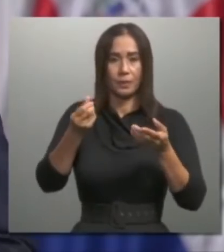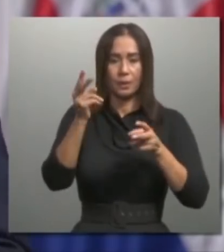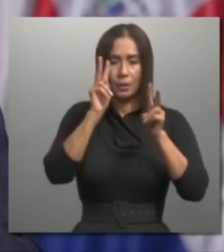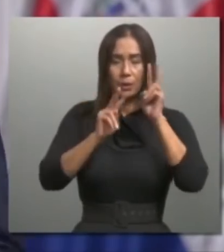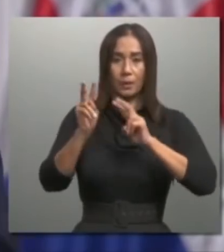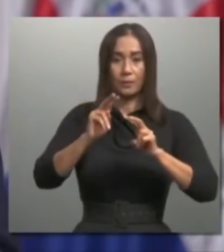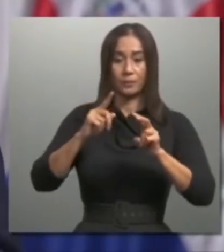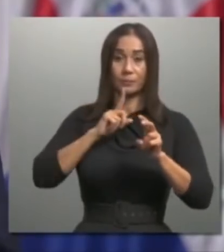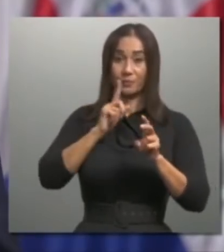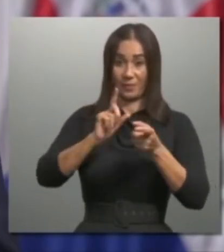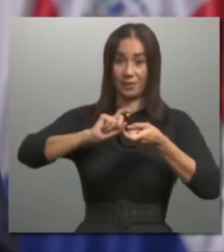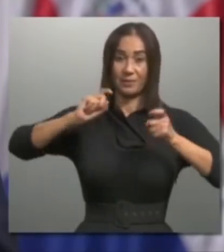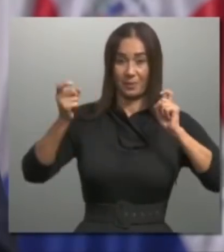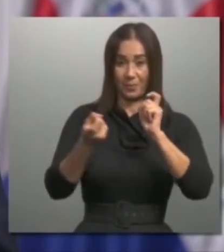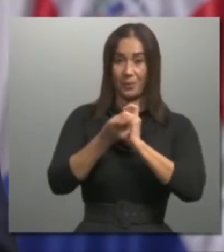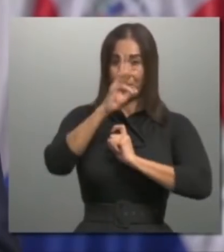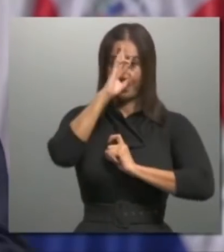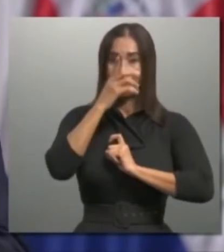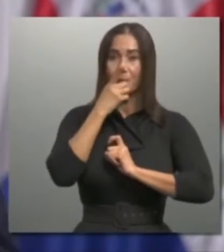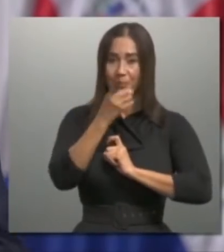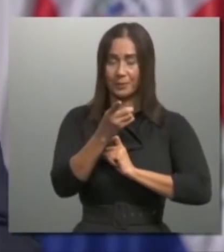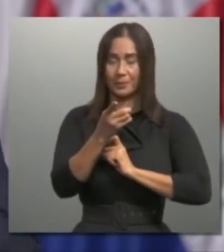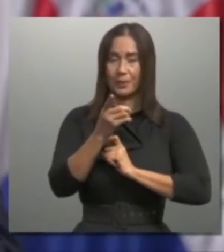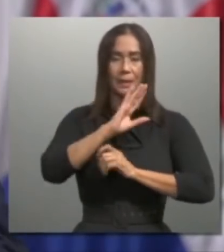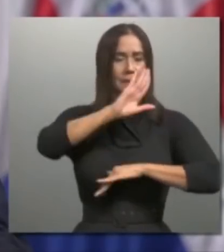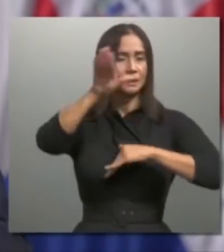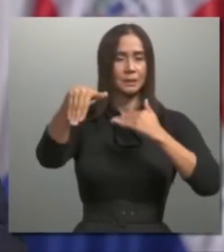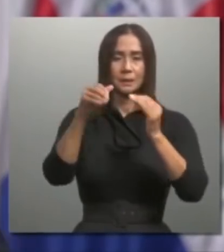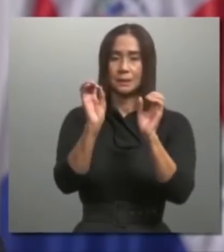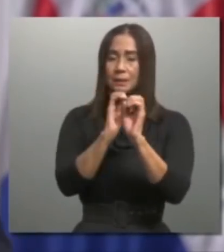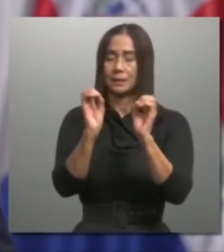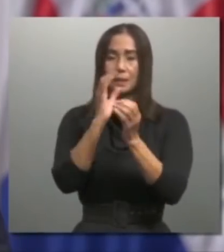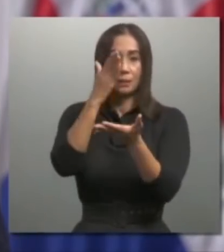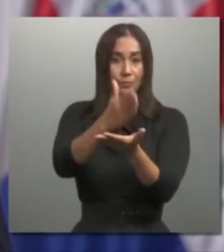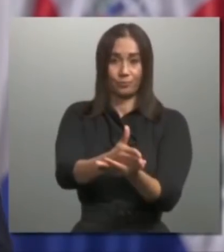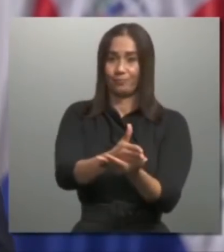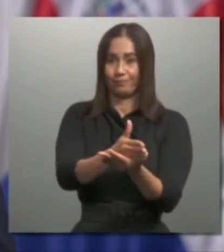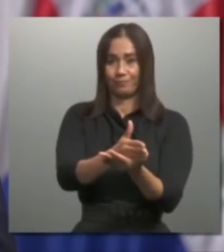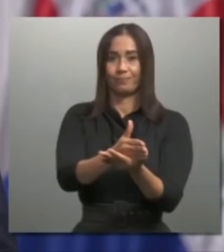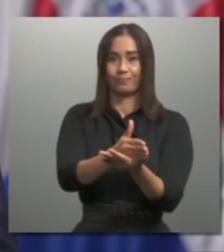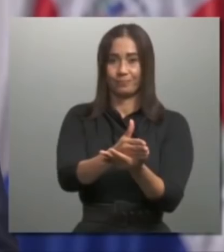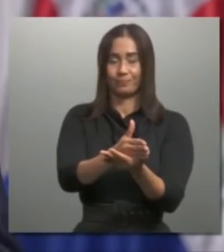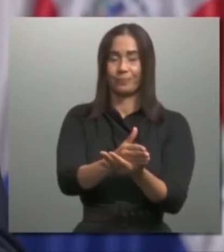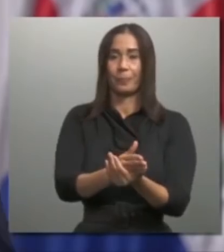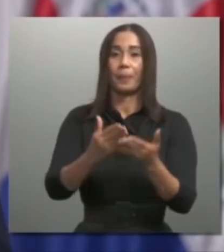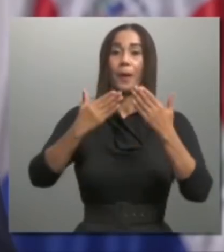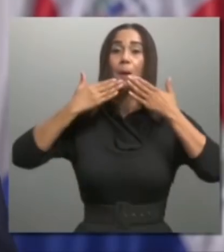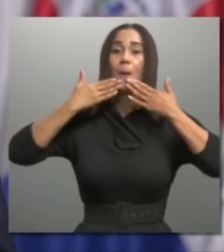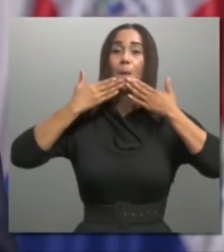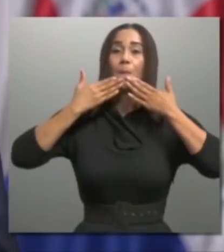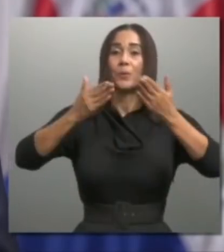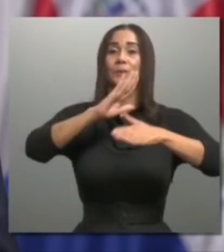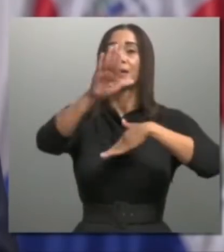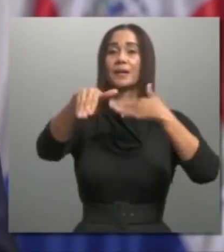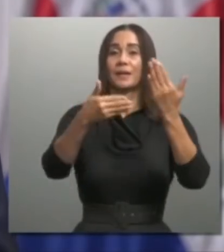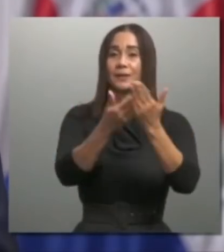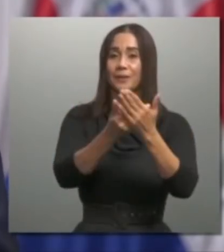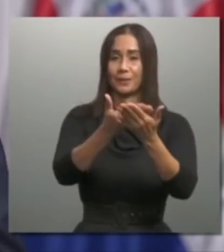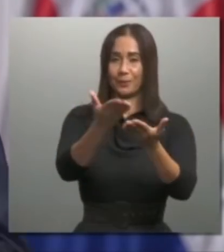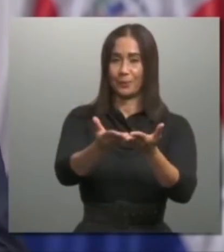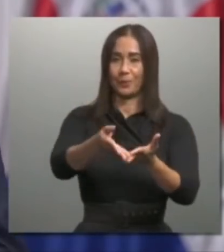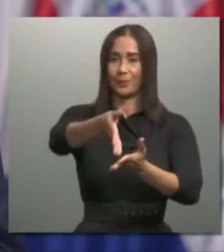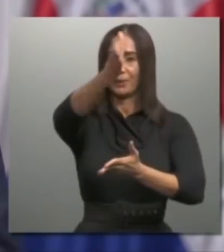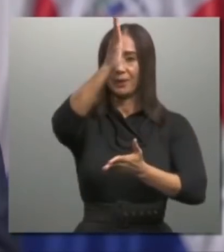Estamos cambiando este país. Nada ni nadie nos va a detener. Muchas gracias a todos y a todas